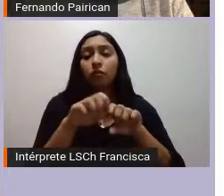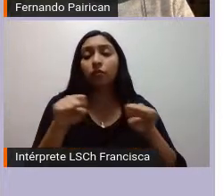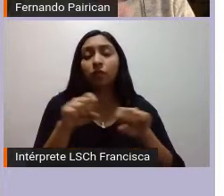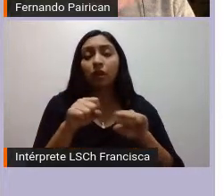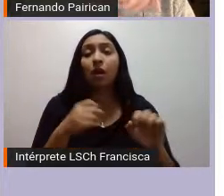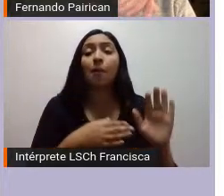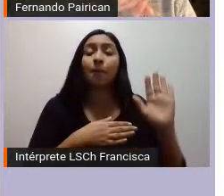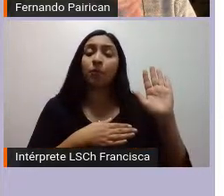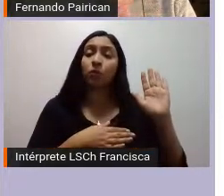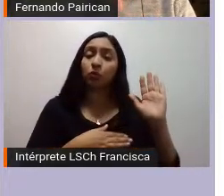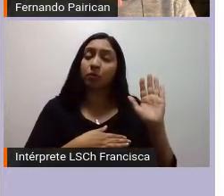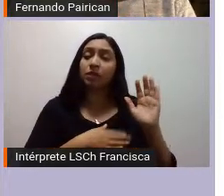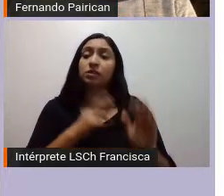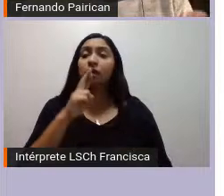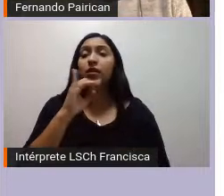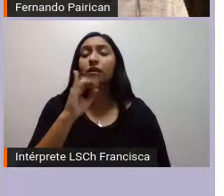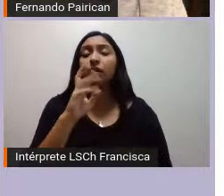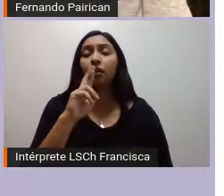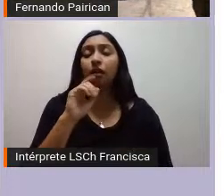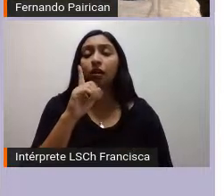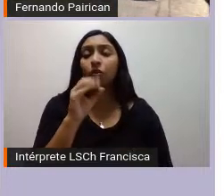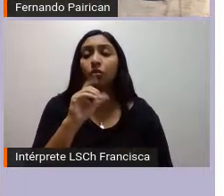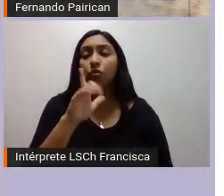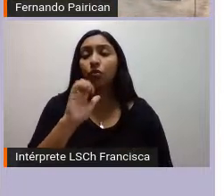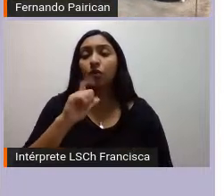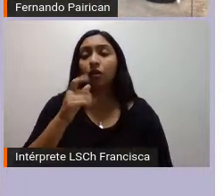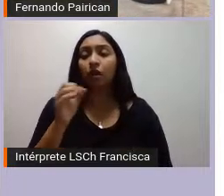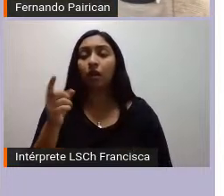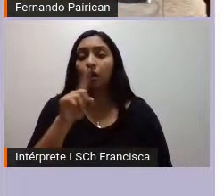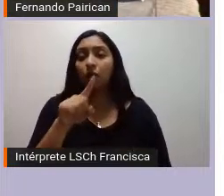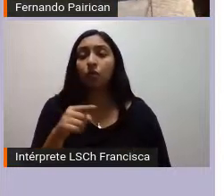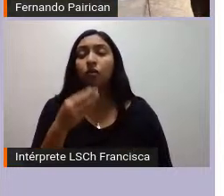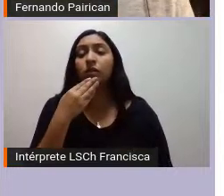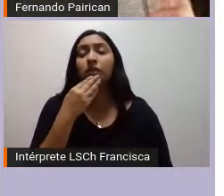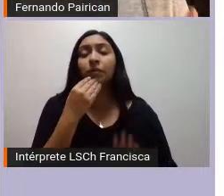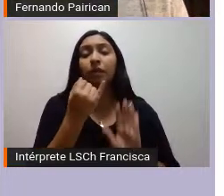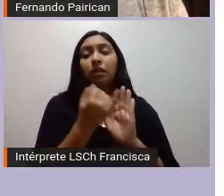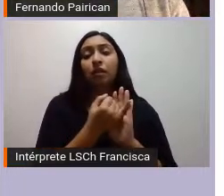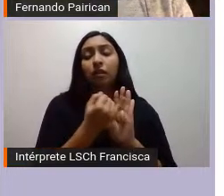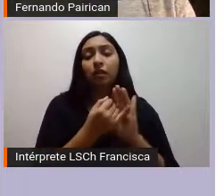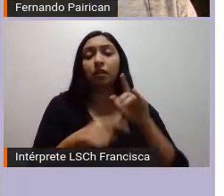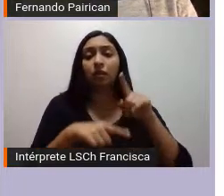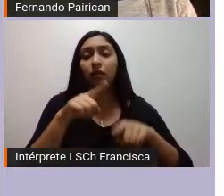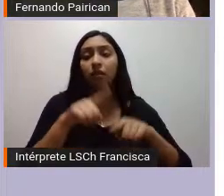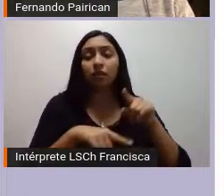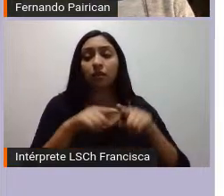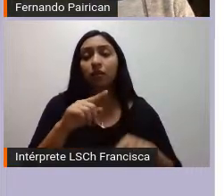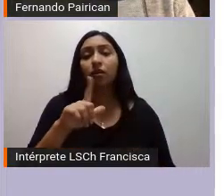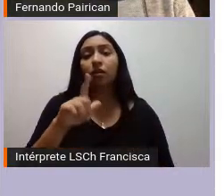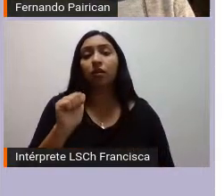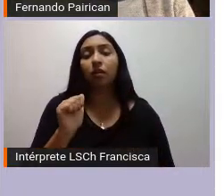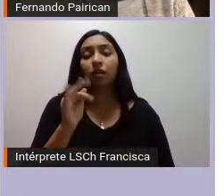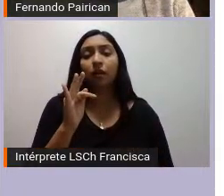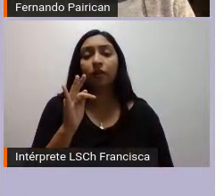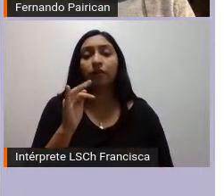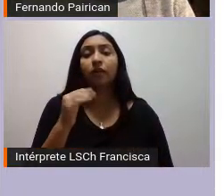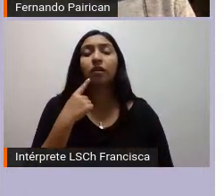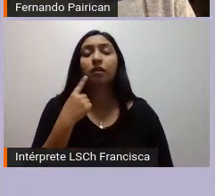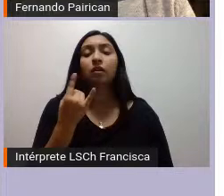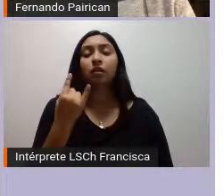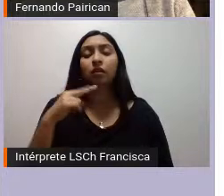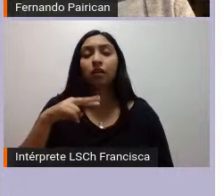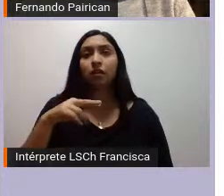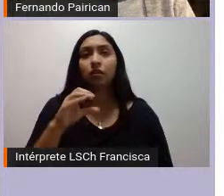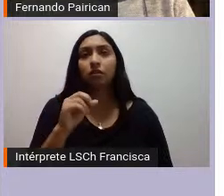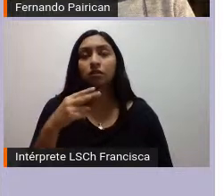de Ricardo Lagos que es una propuesta también que emana desde la identidad territorial afquenche la idea de generar una comisión donde se pueda articular